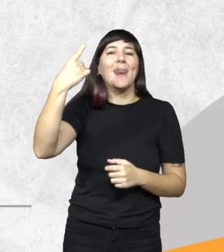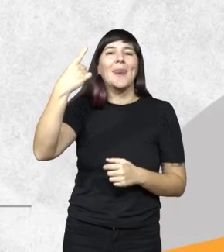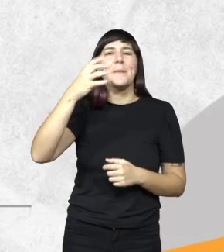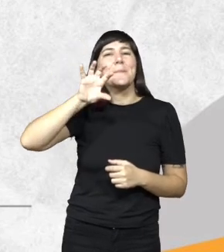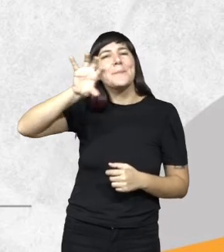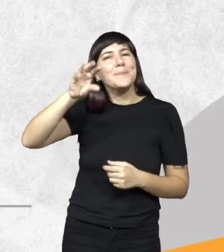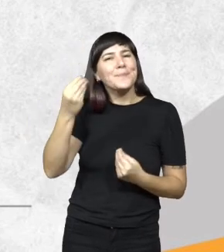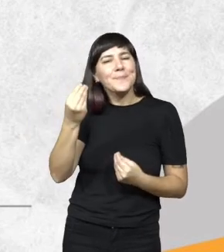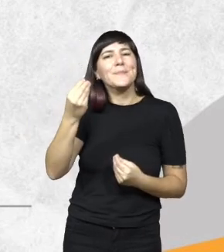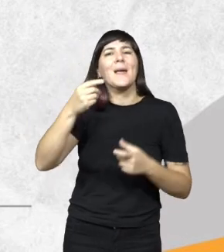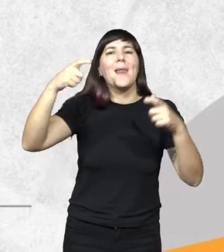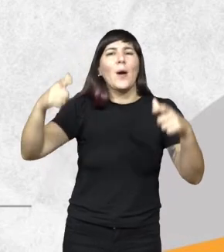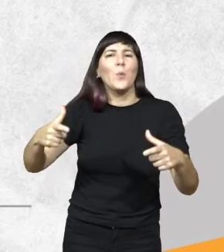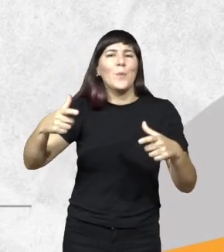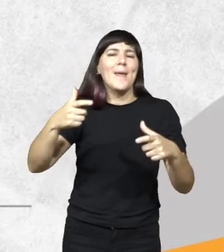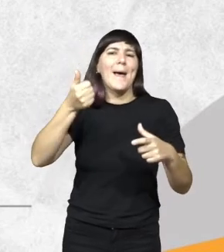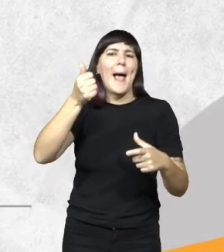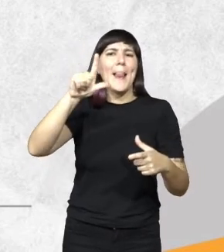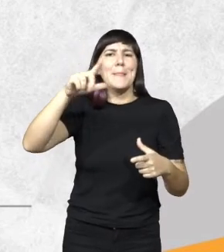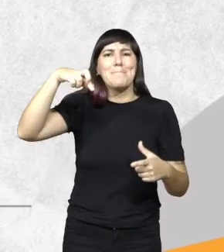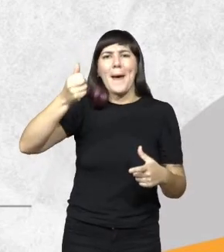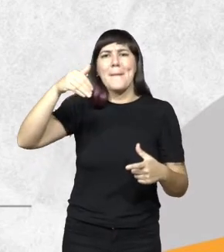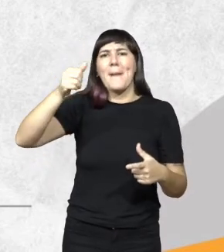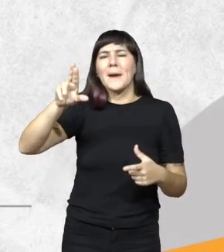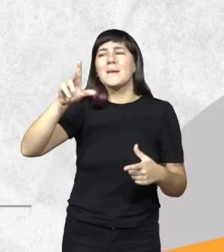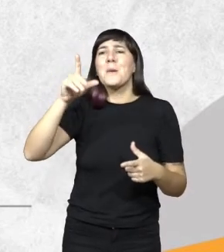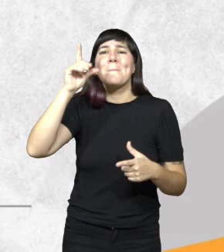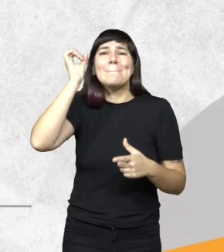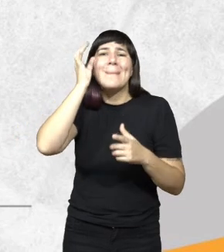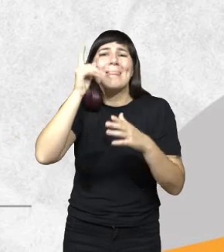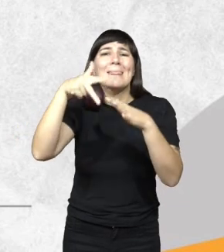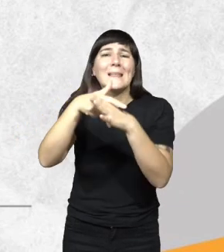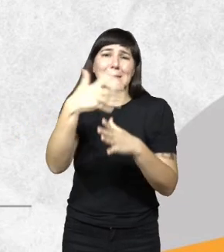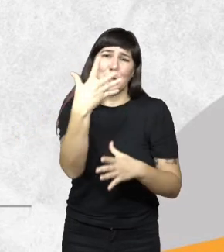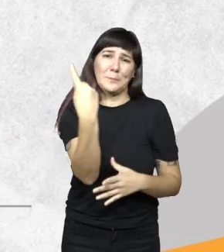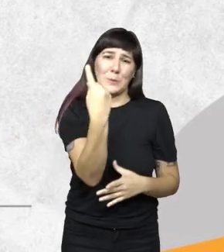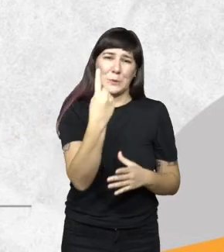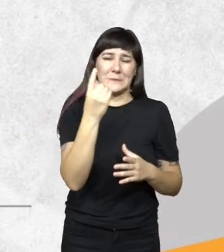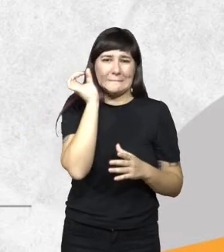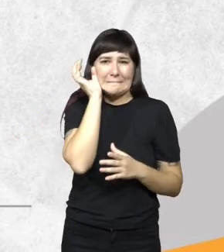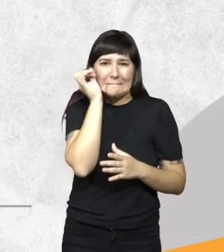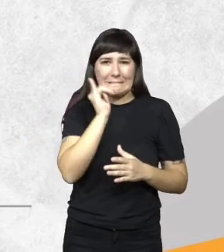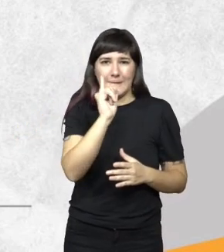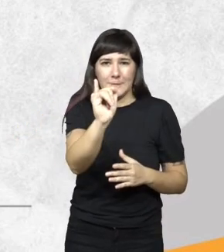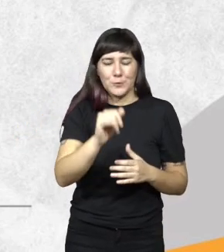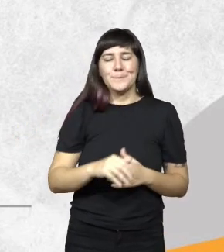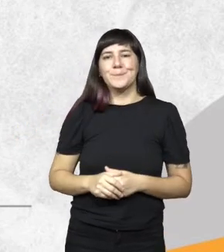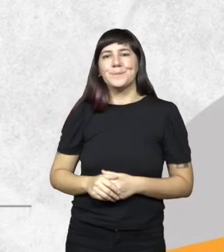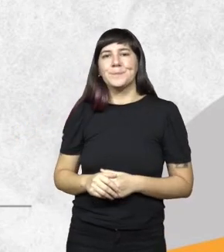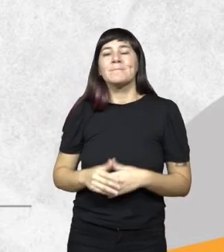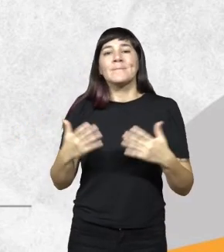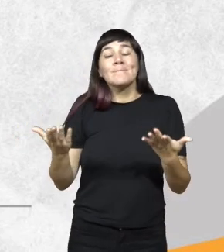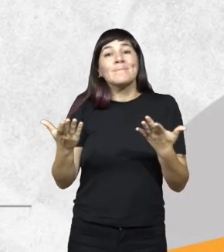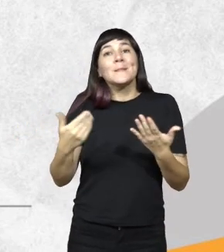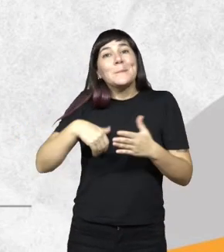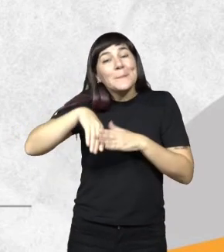es Parque Nacional Laguna del Palmar que lo acompaña en Parque Nacional Chaco y el parque nacional impenetrable y